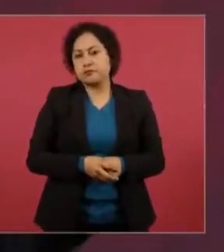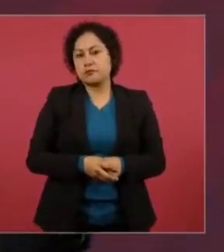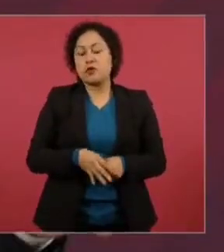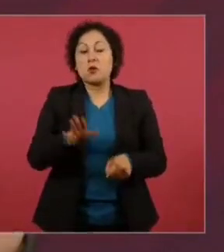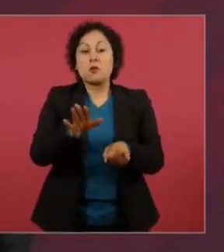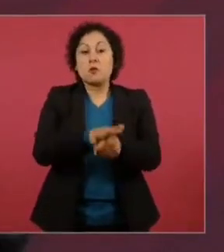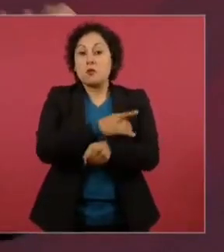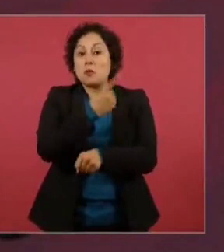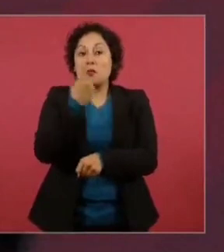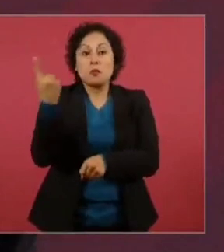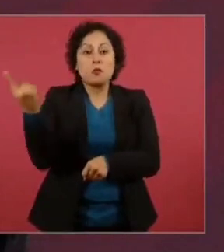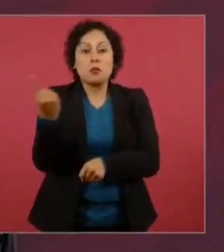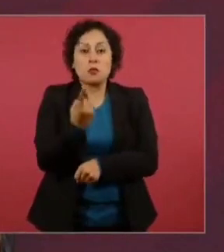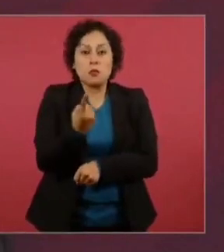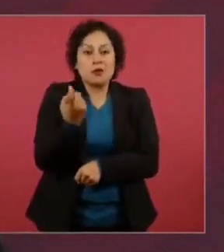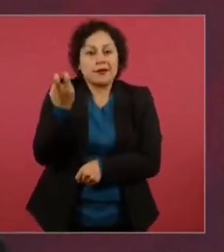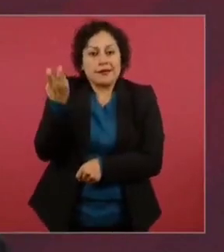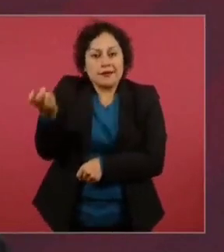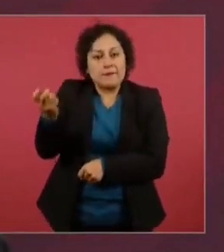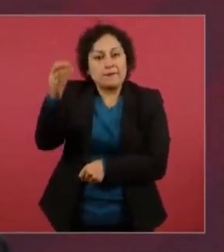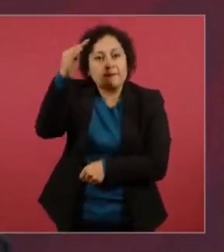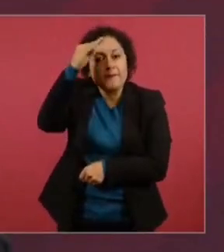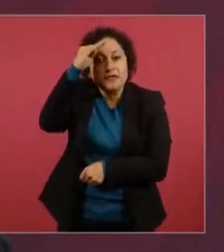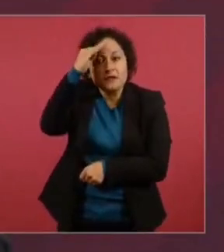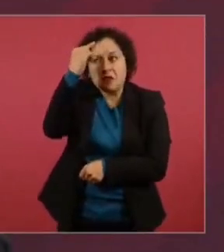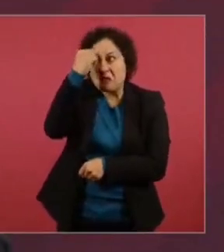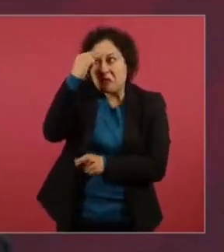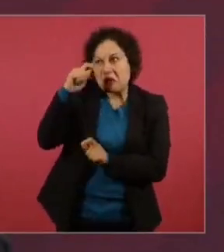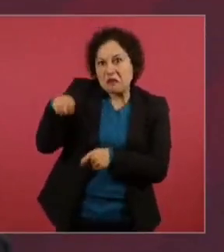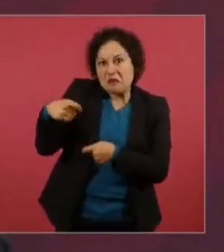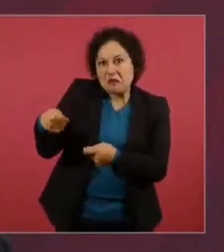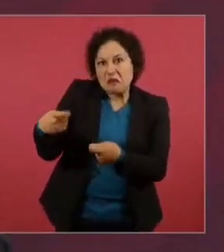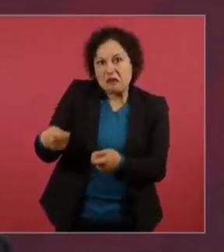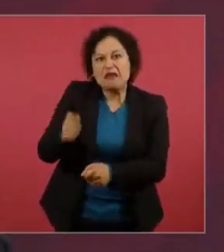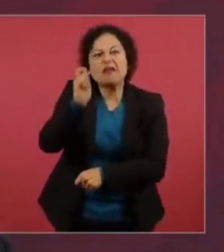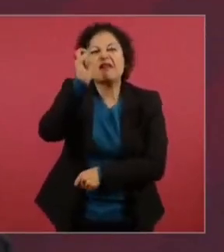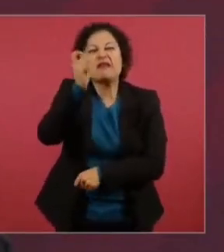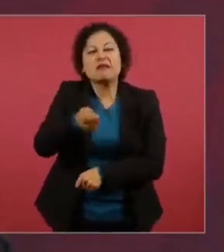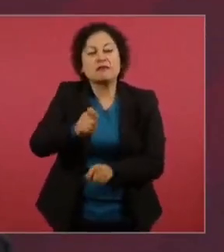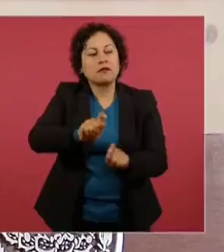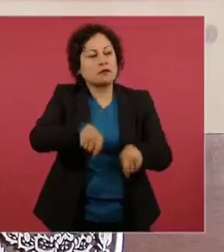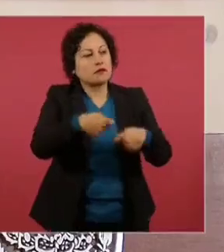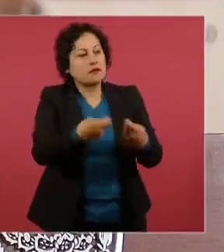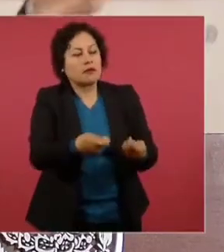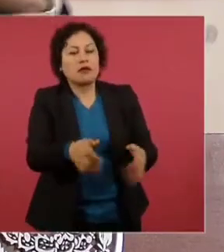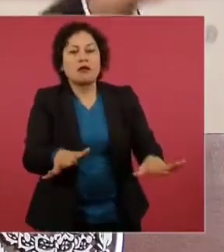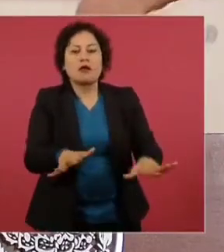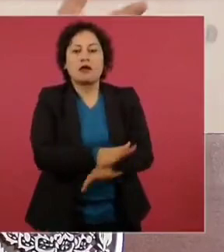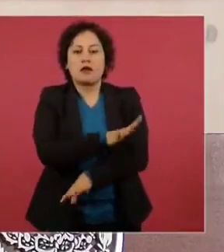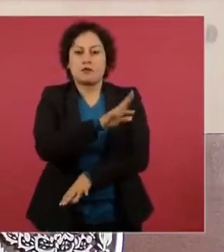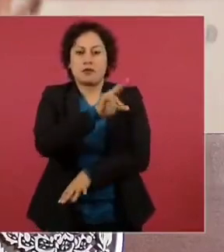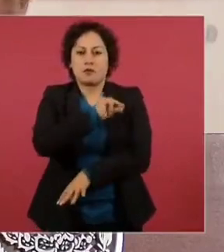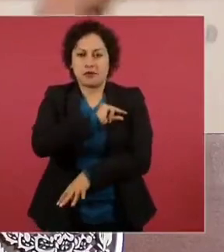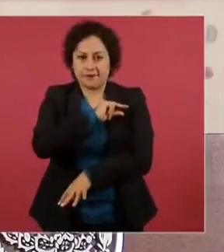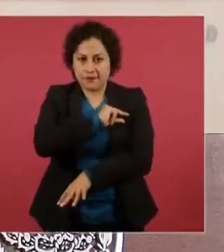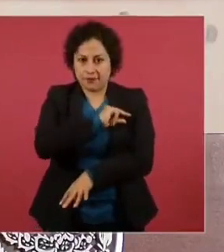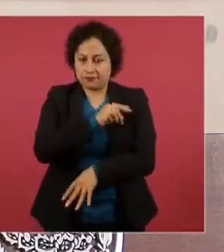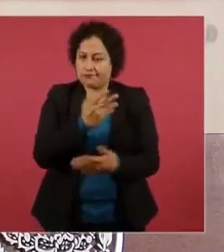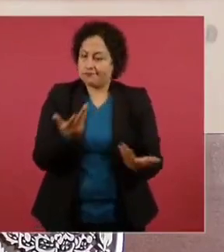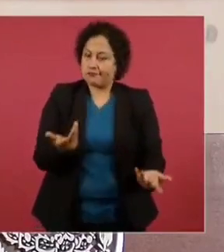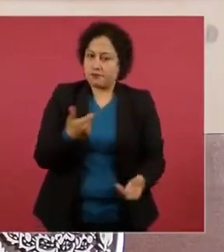con la política privatizadora, no estoy de acuerdo en el